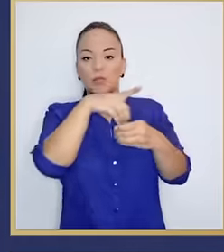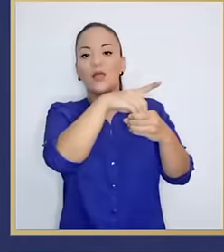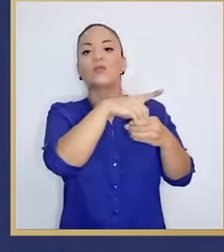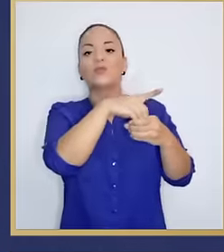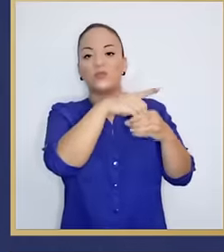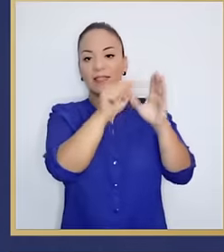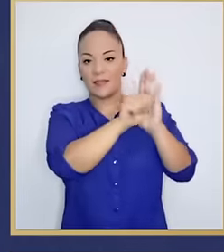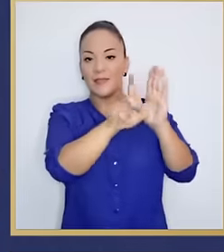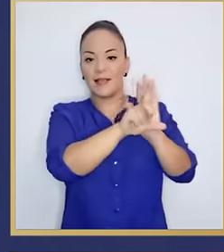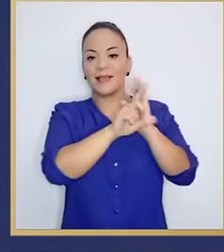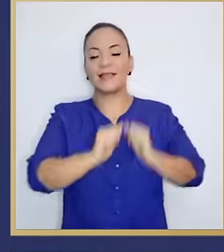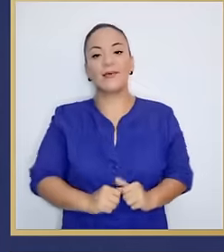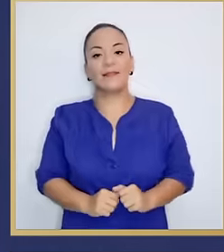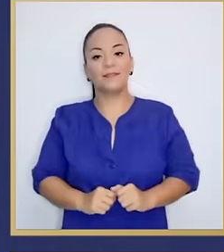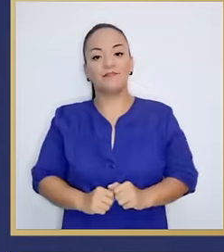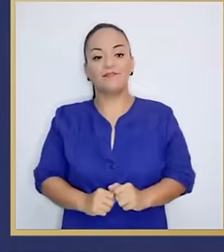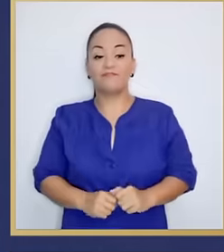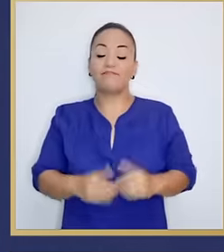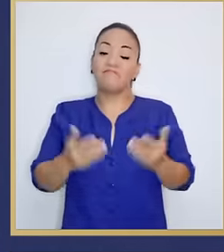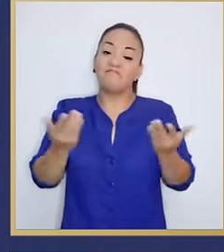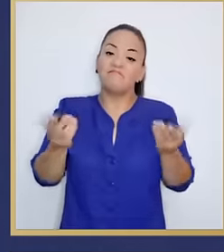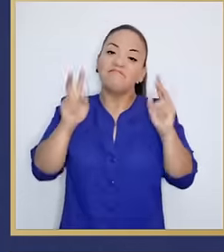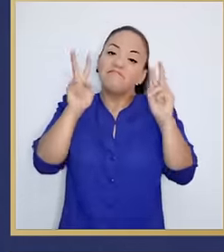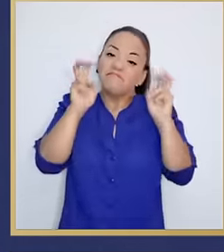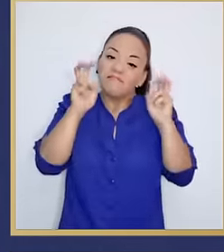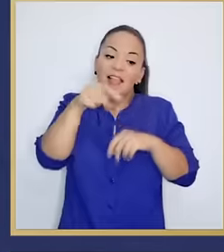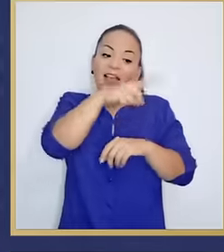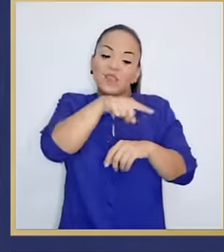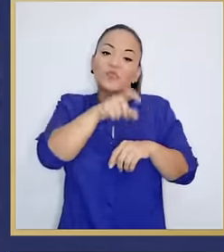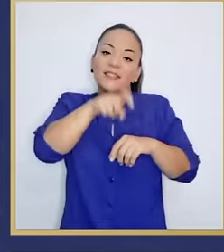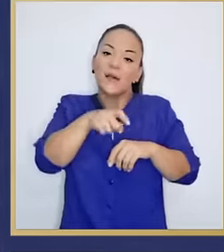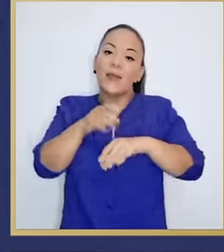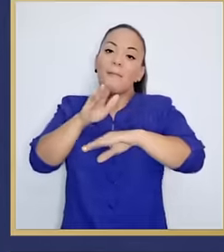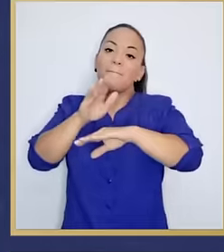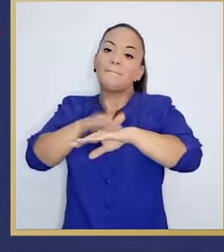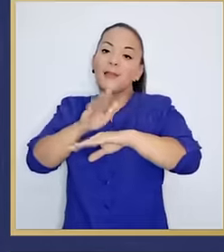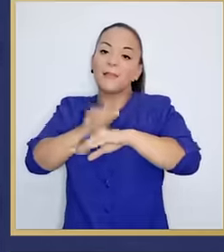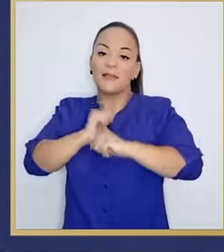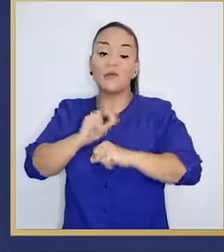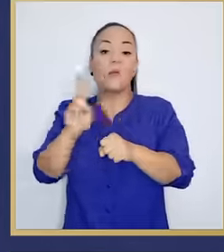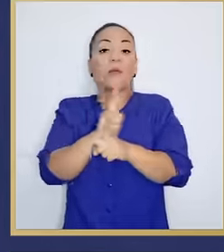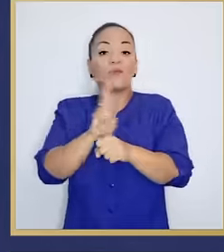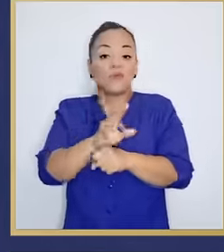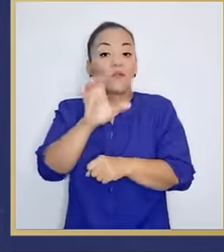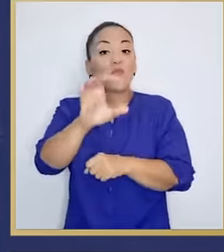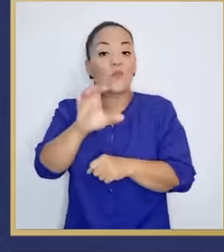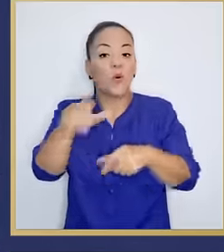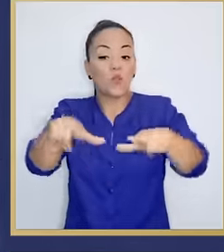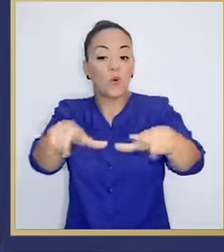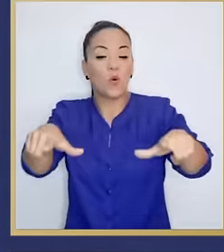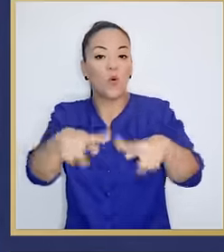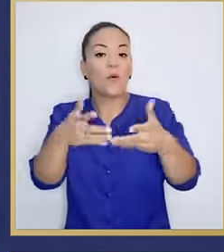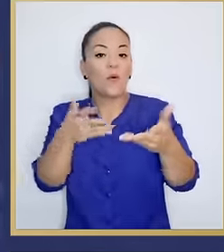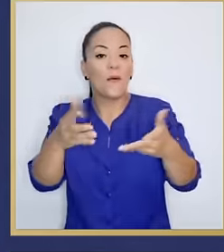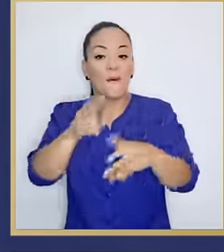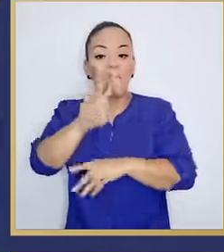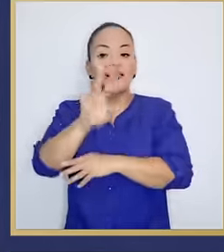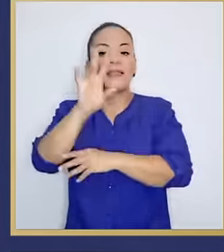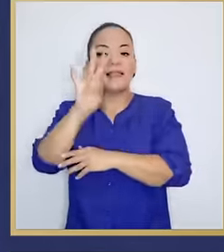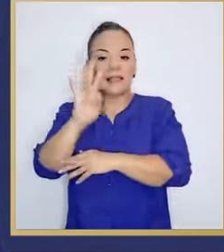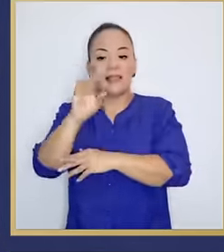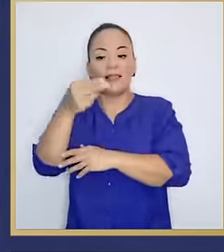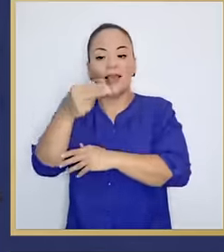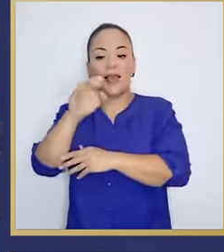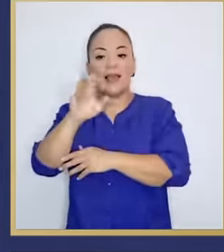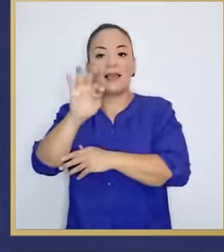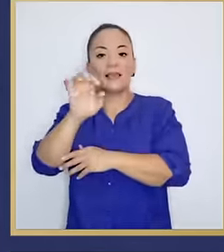a darle permiso a esta provincia para usar lo que es de ustedes 27 hectáreas